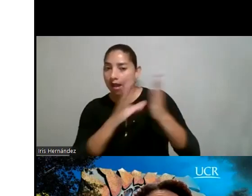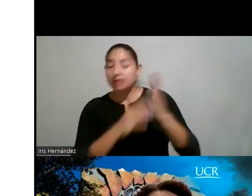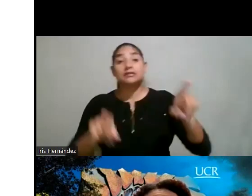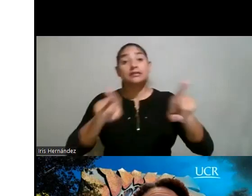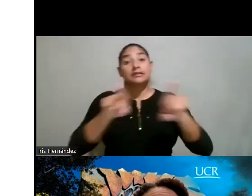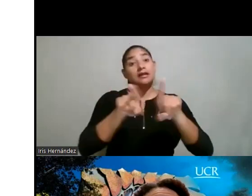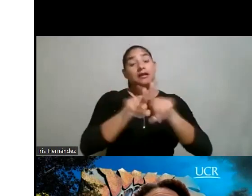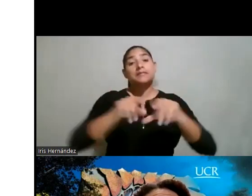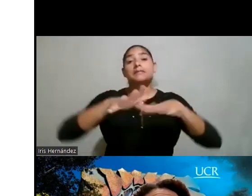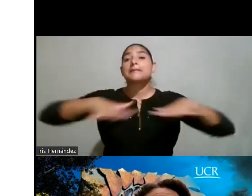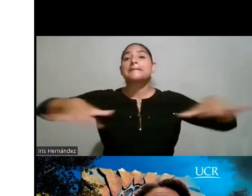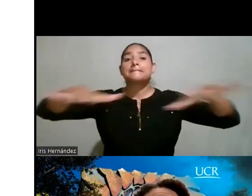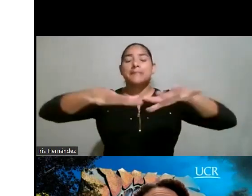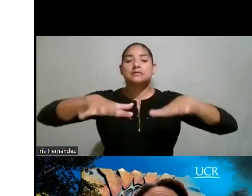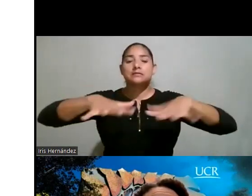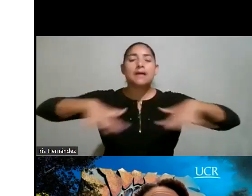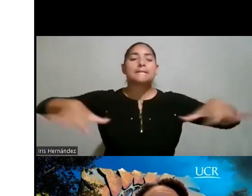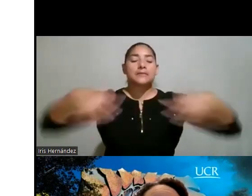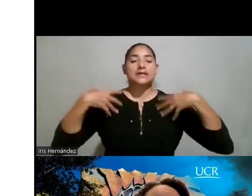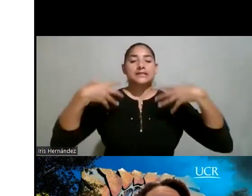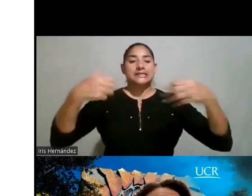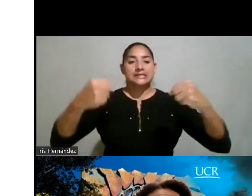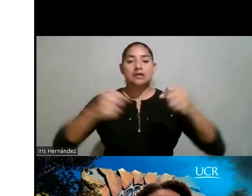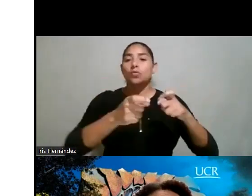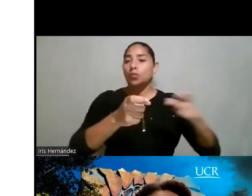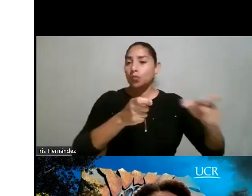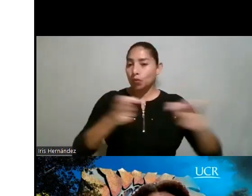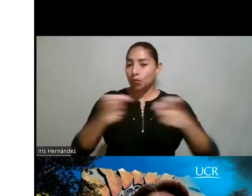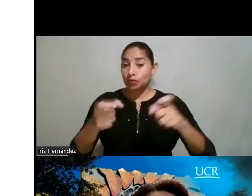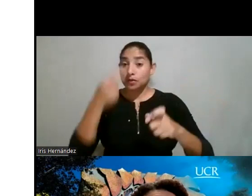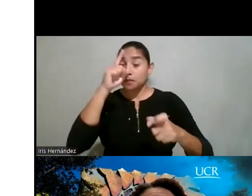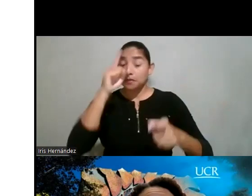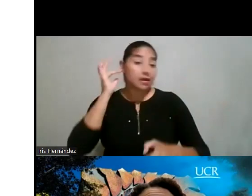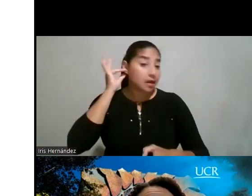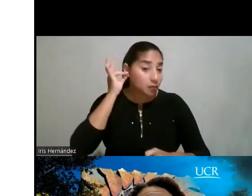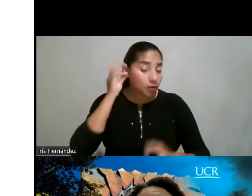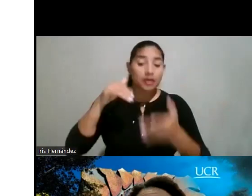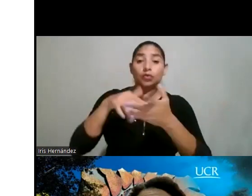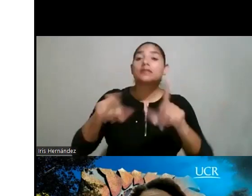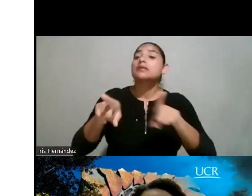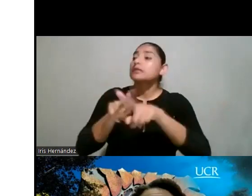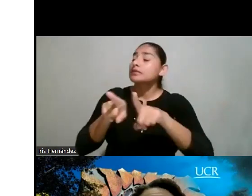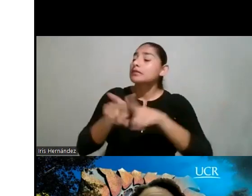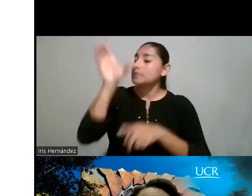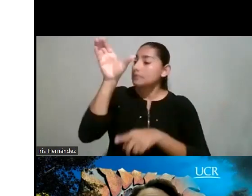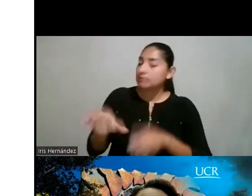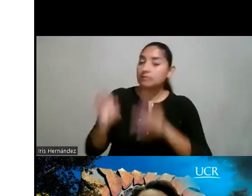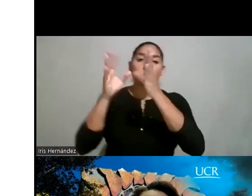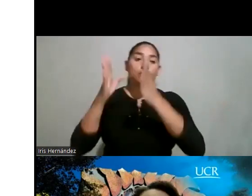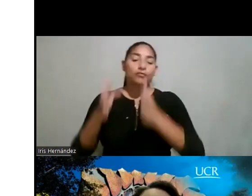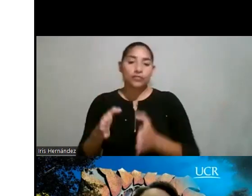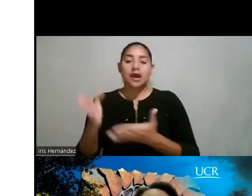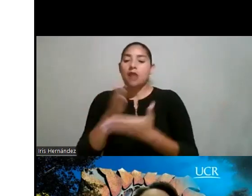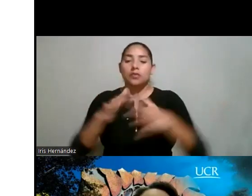es básico generar ambientes sanos y controlados, tanto para las mujeres estudiantes como para docentes. Aquellos